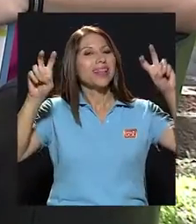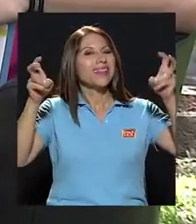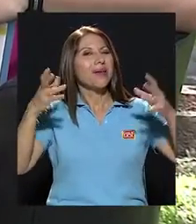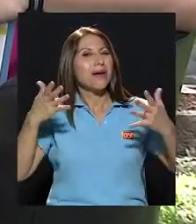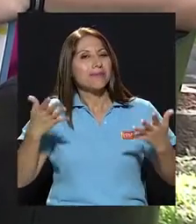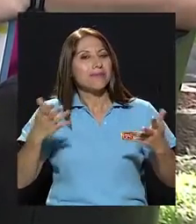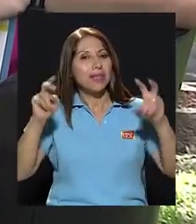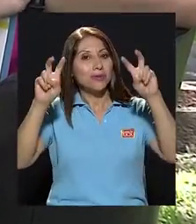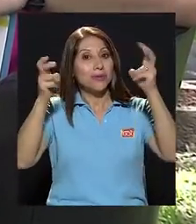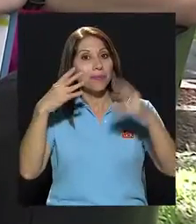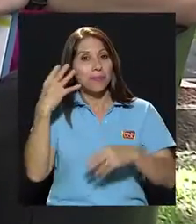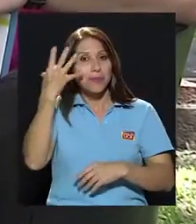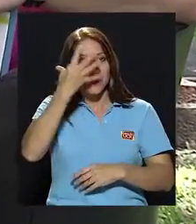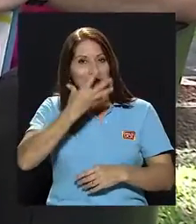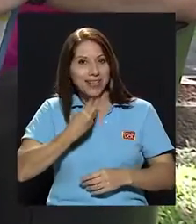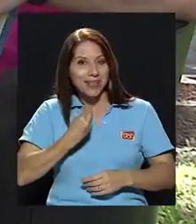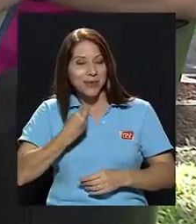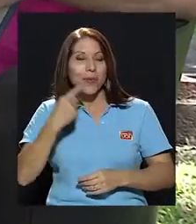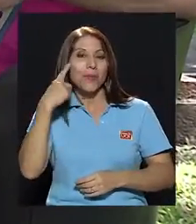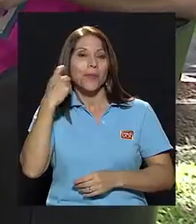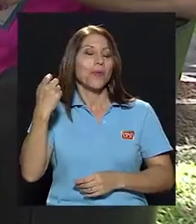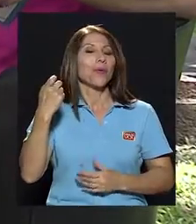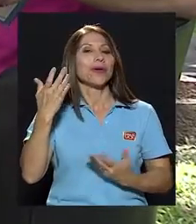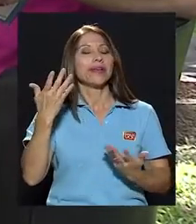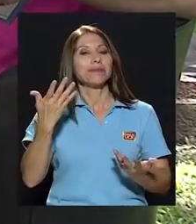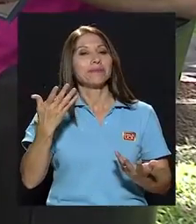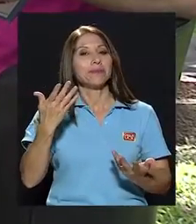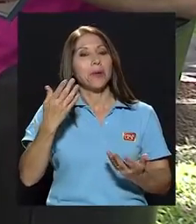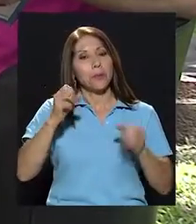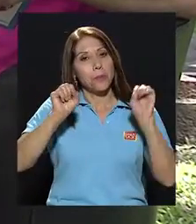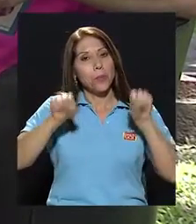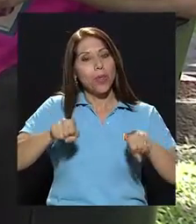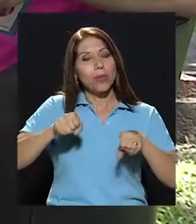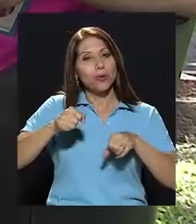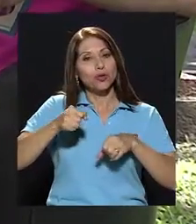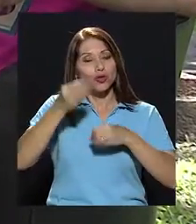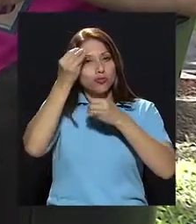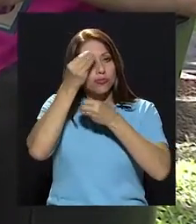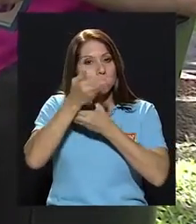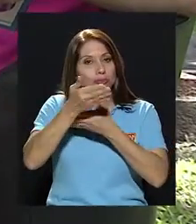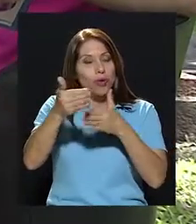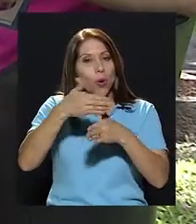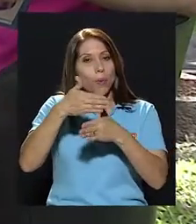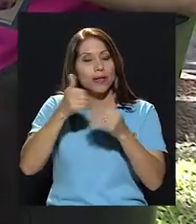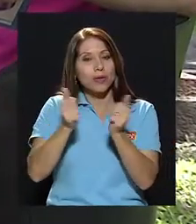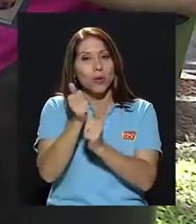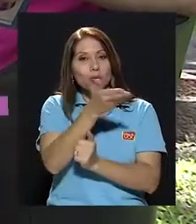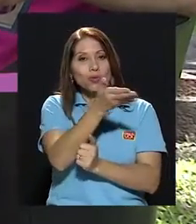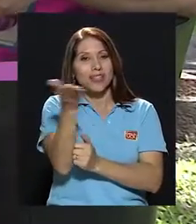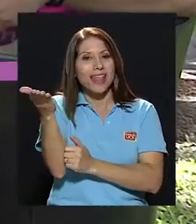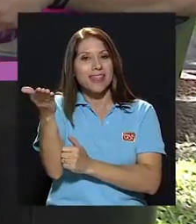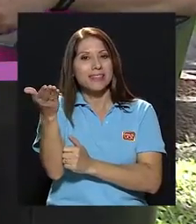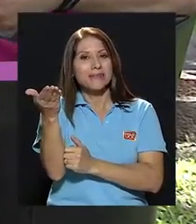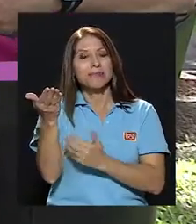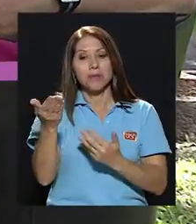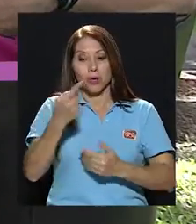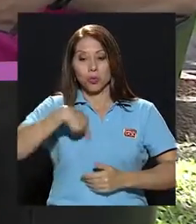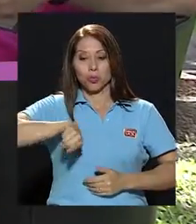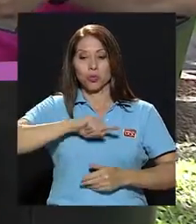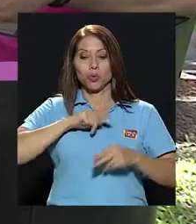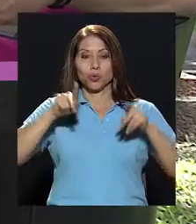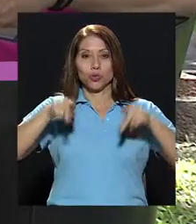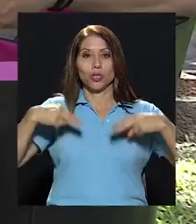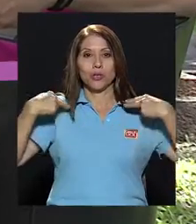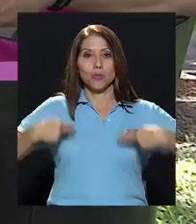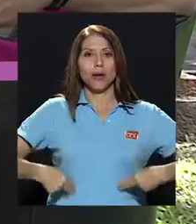es un tema muy lindo, me parece, porque vamos a poder compartir con ustedes los televidentes cómo es que aprendemos